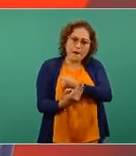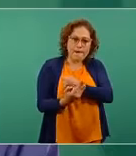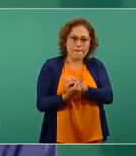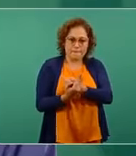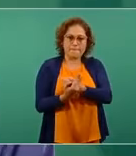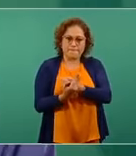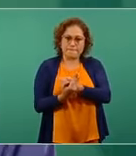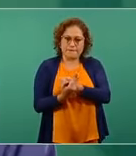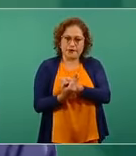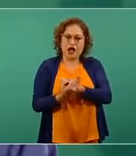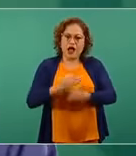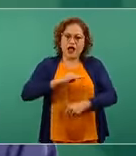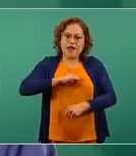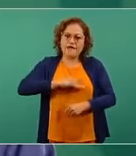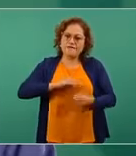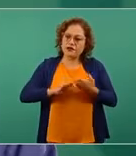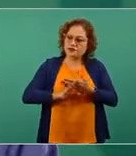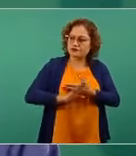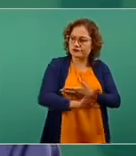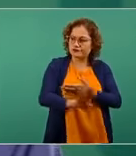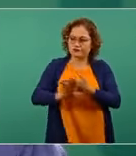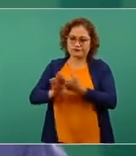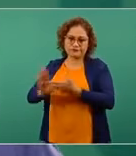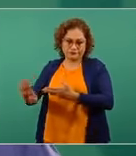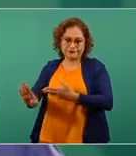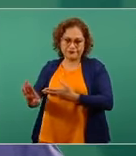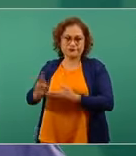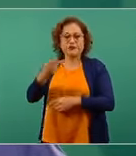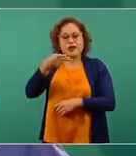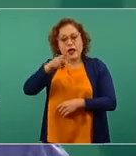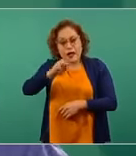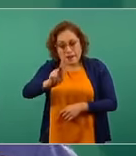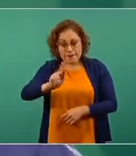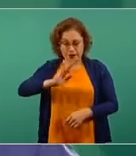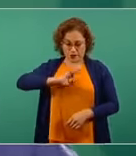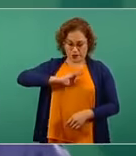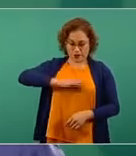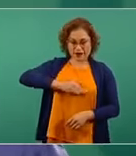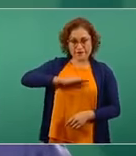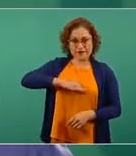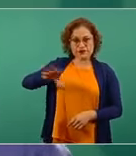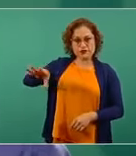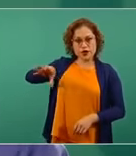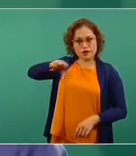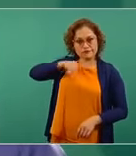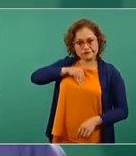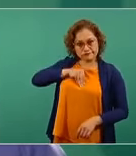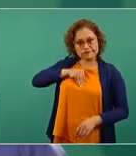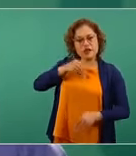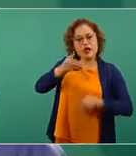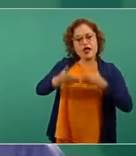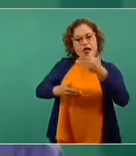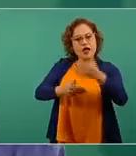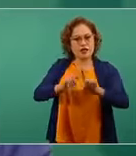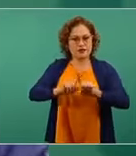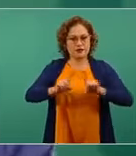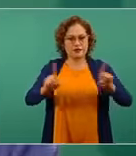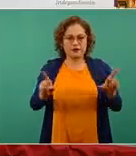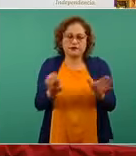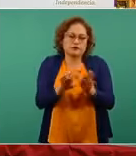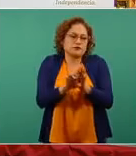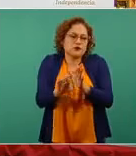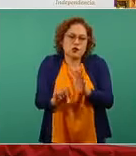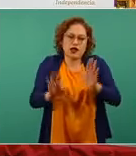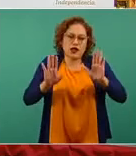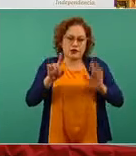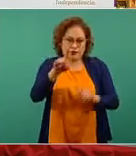las infecciones. Pero una infección puede tener varias fases o varios elementos. Un agente infeccioso, pensemos